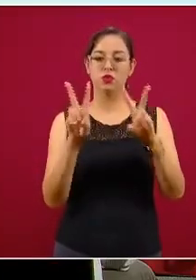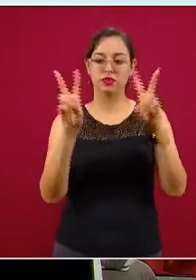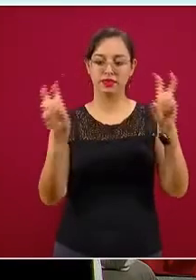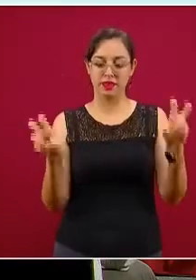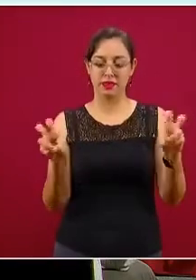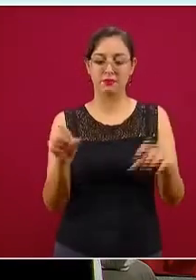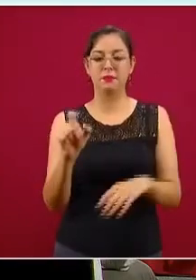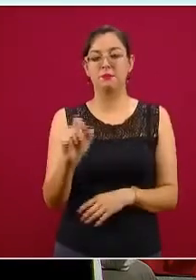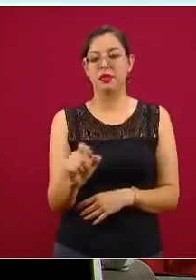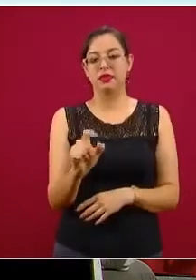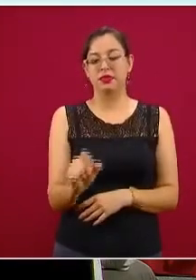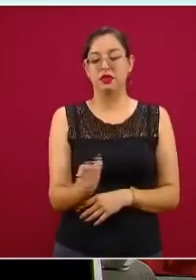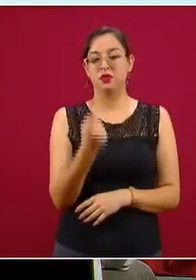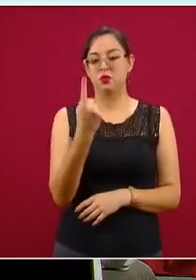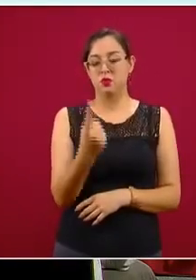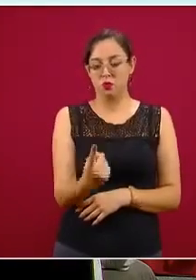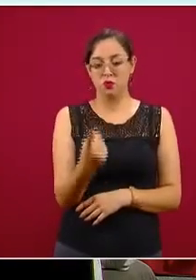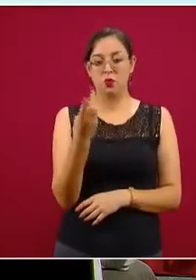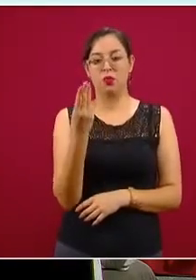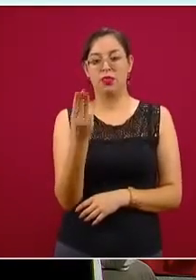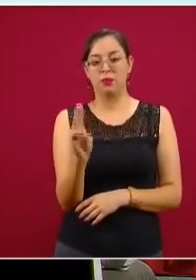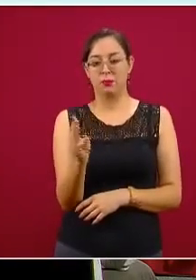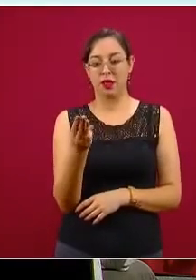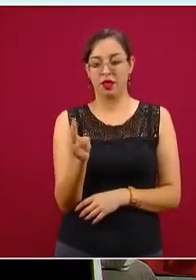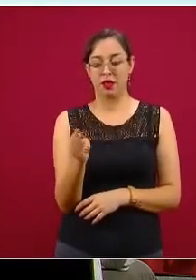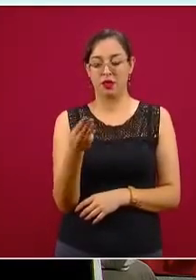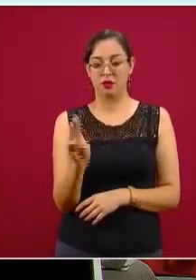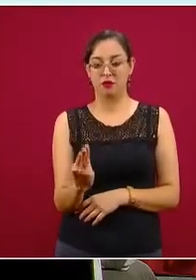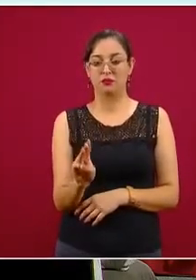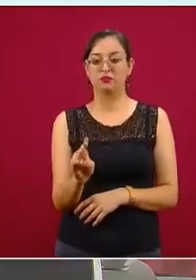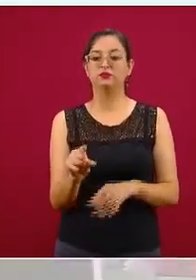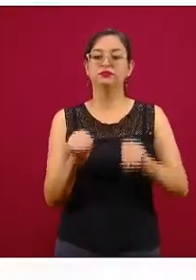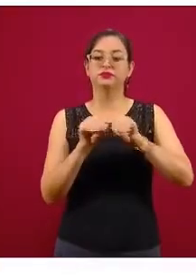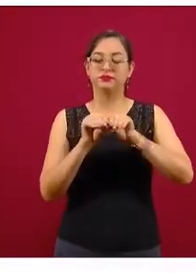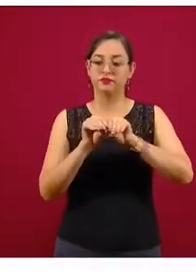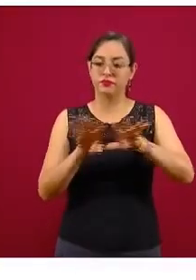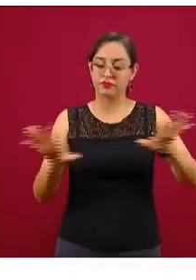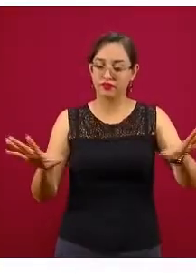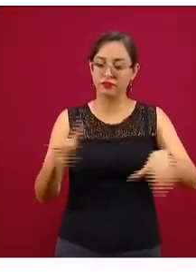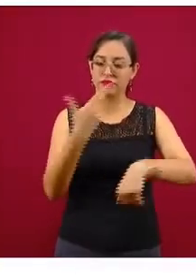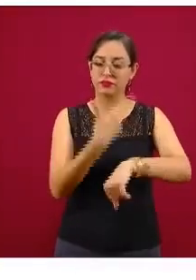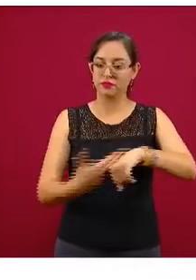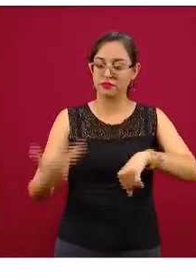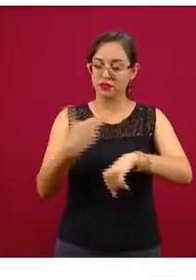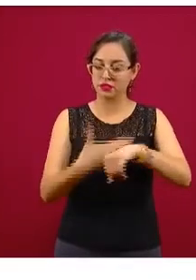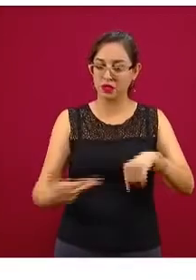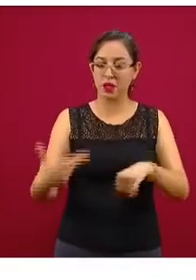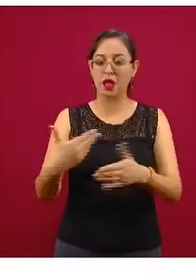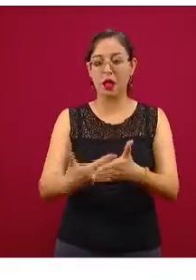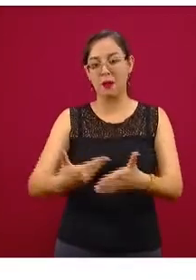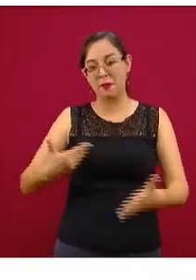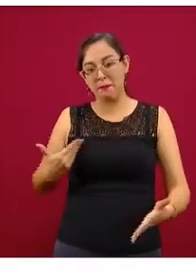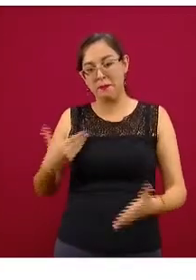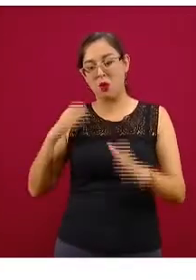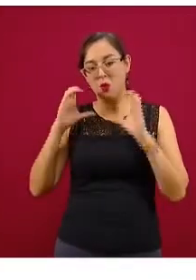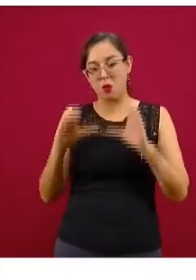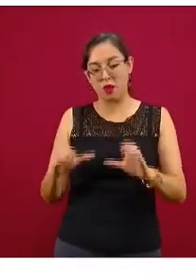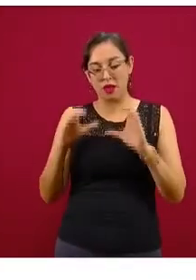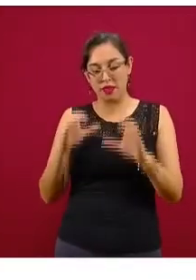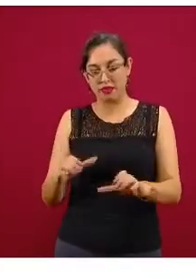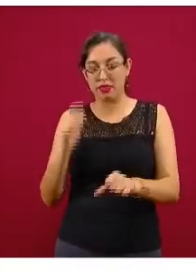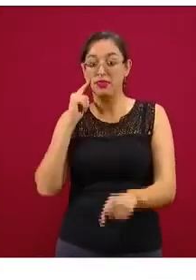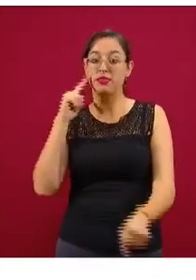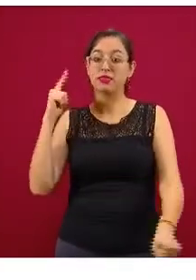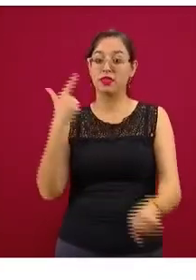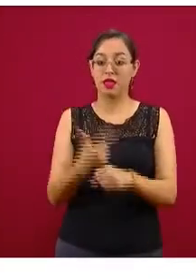21 de mayo se publicaron los lineamientos para la prevención, detección y atención de COVID